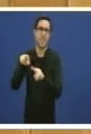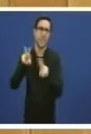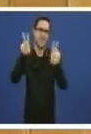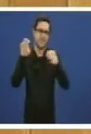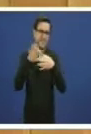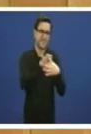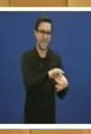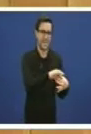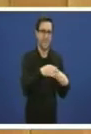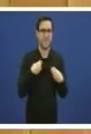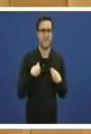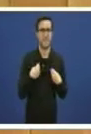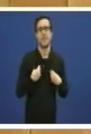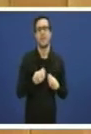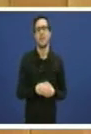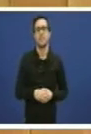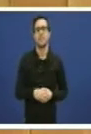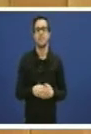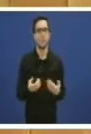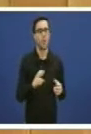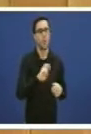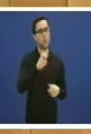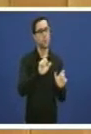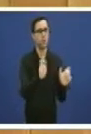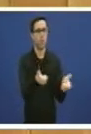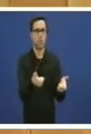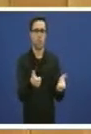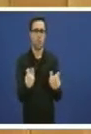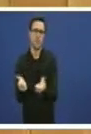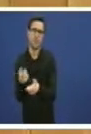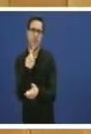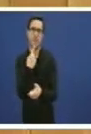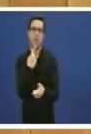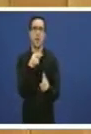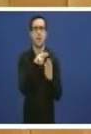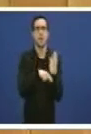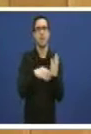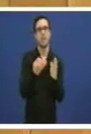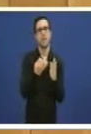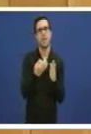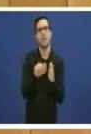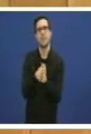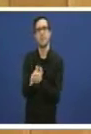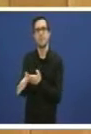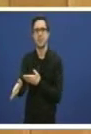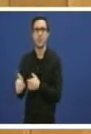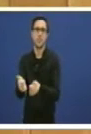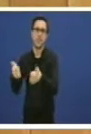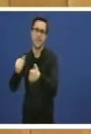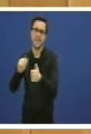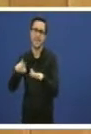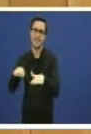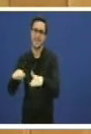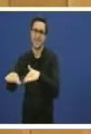respecta a outros colectivos remite a unha regulación que deberá extenderse máis nos próximos seis meses do ano que ven